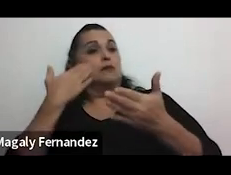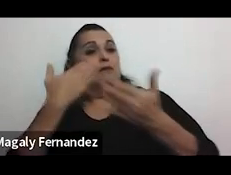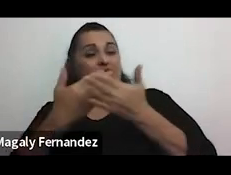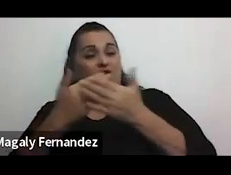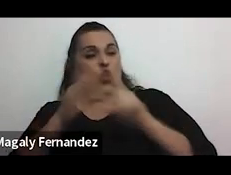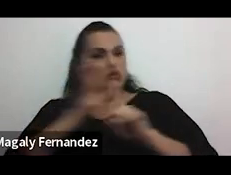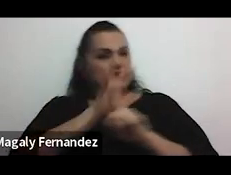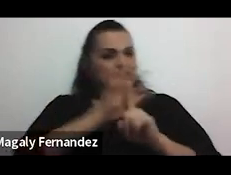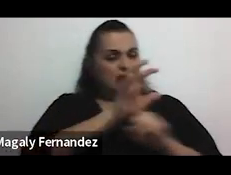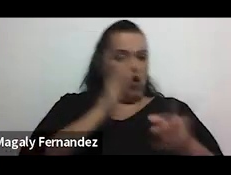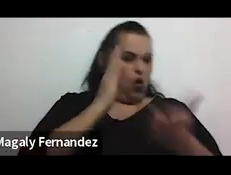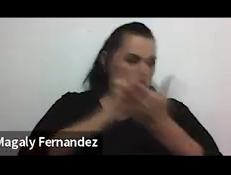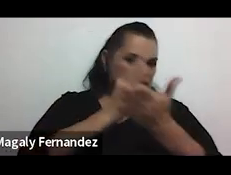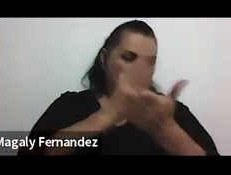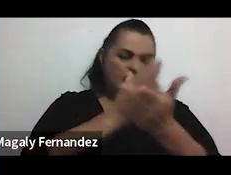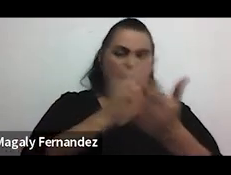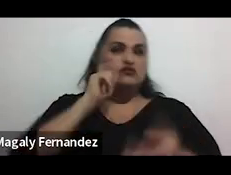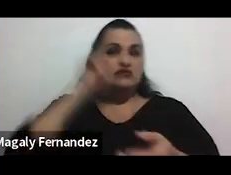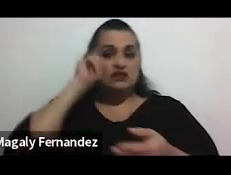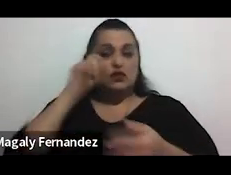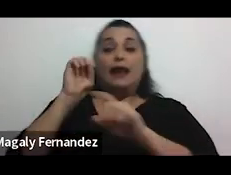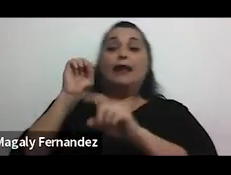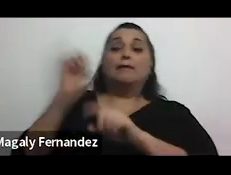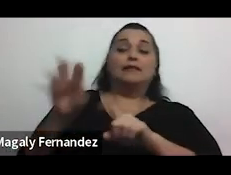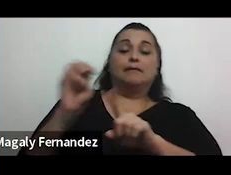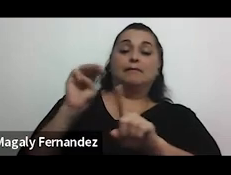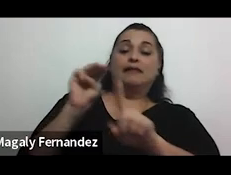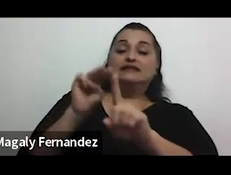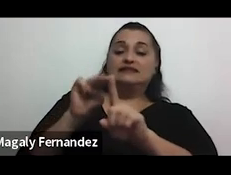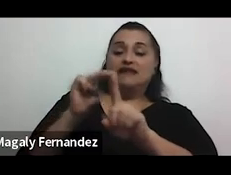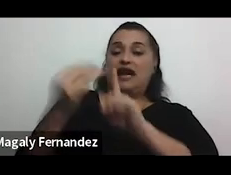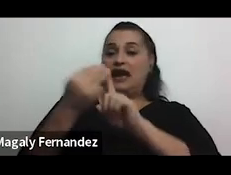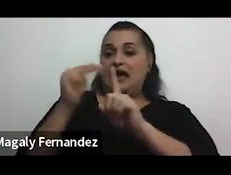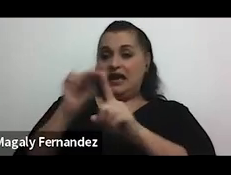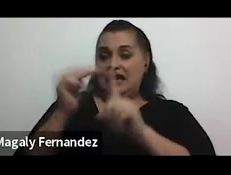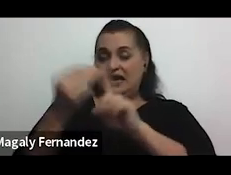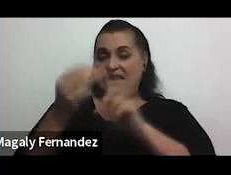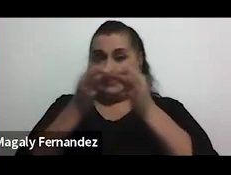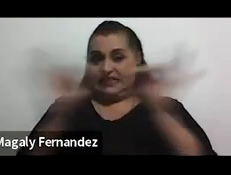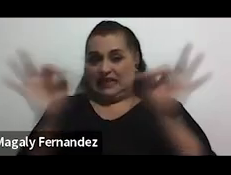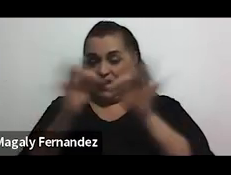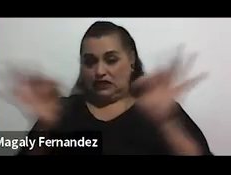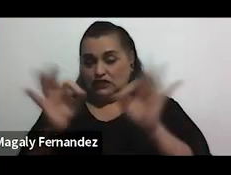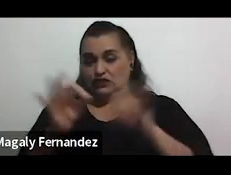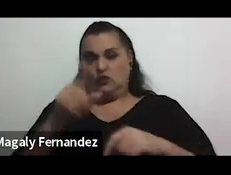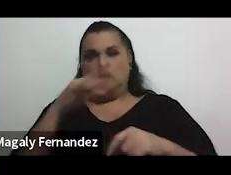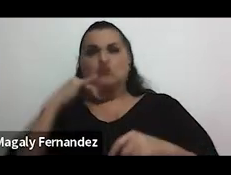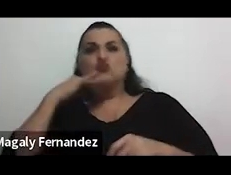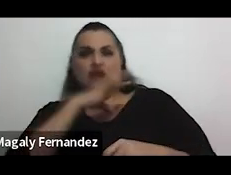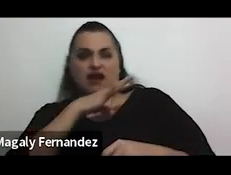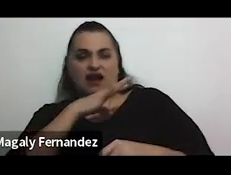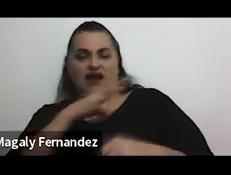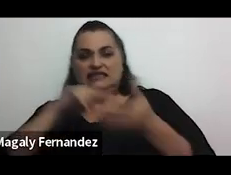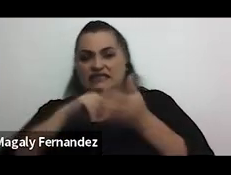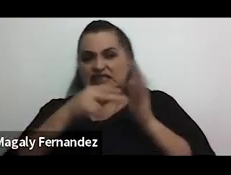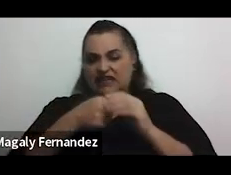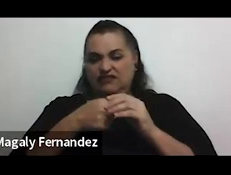sexual cuando se envían mensajes de texto por correo por teléfono o incluso de forma verbal que resultan ser